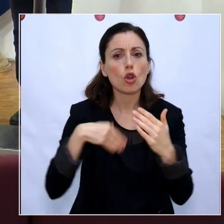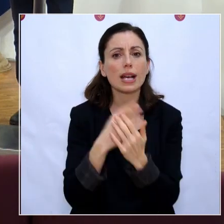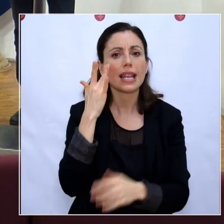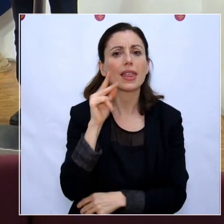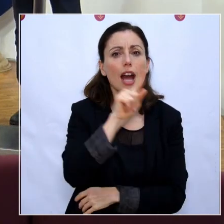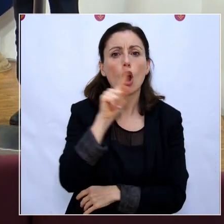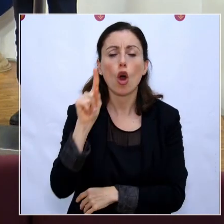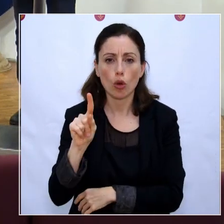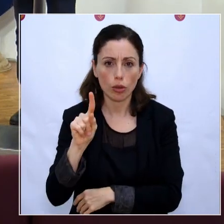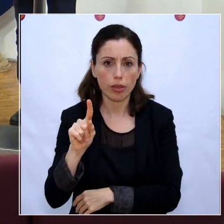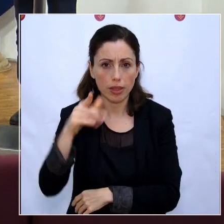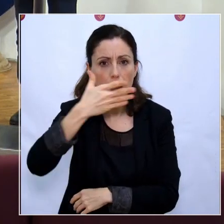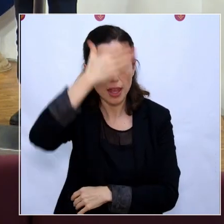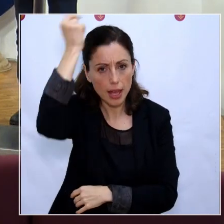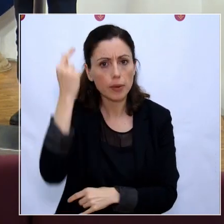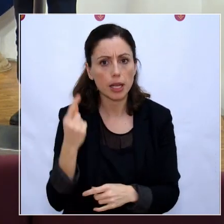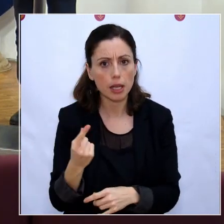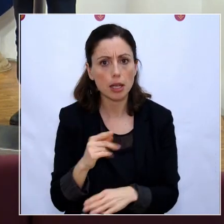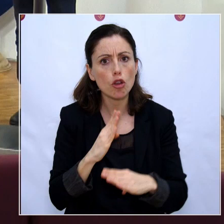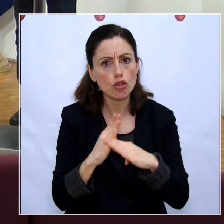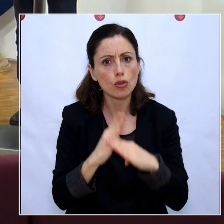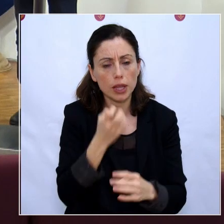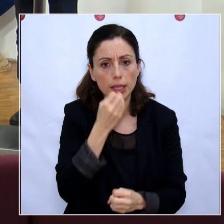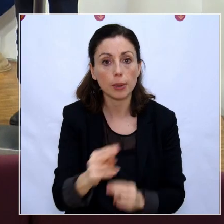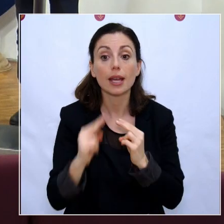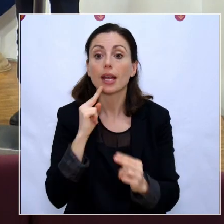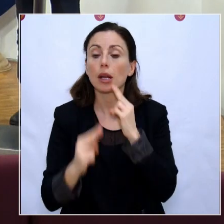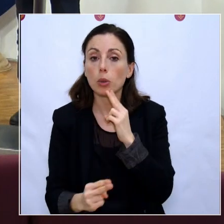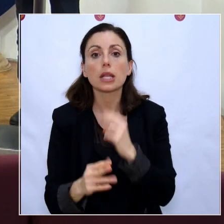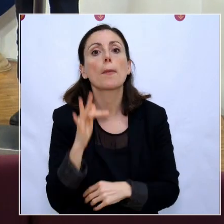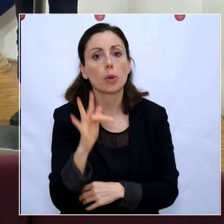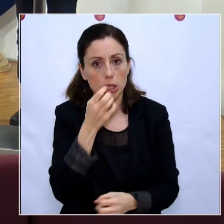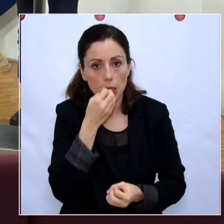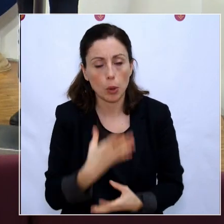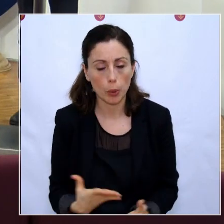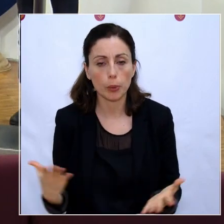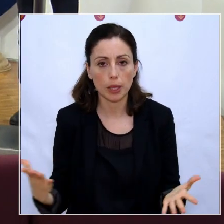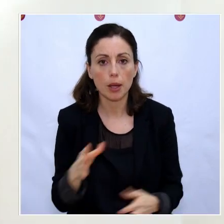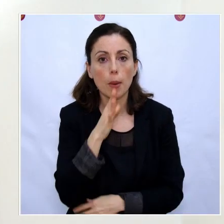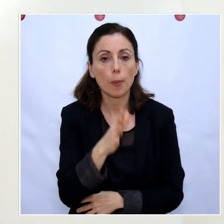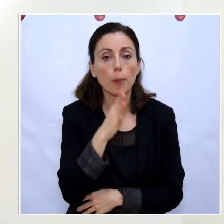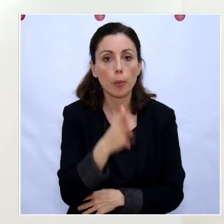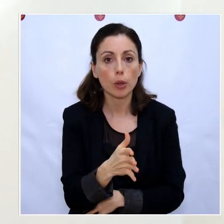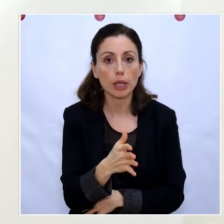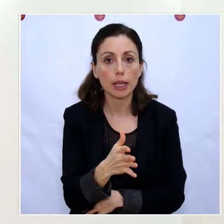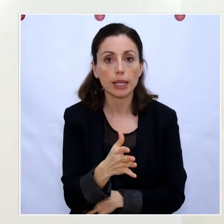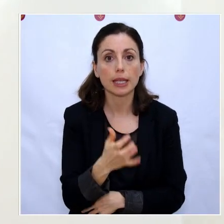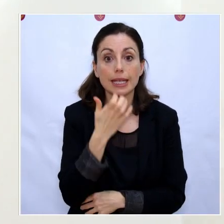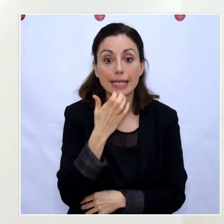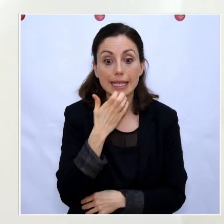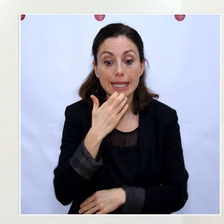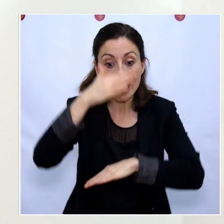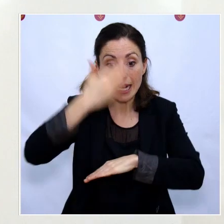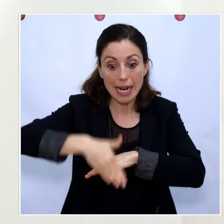Va a ser muy positivo, si va a ser suficiente esperemos que sí pero positivo va a ser muy positivo porque cuanto menos personas